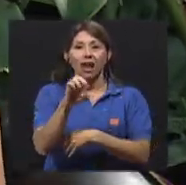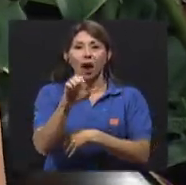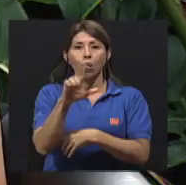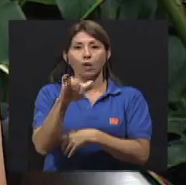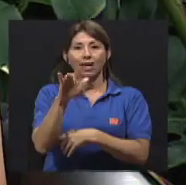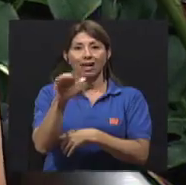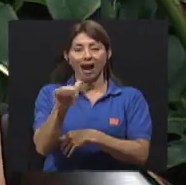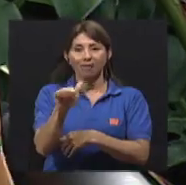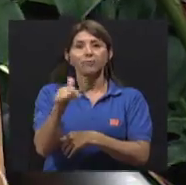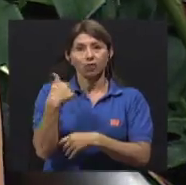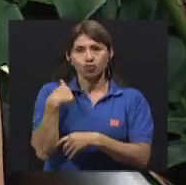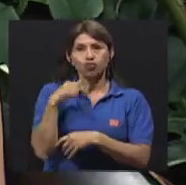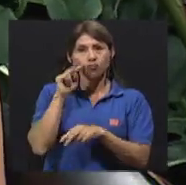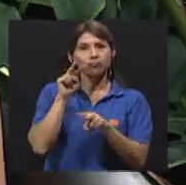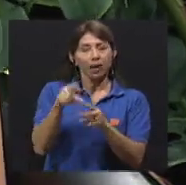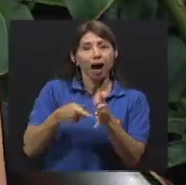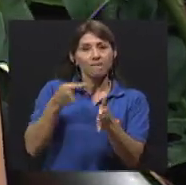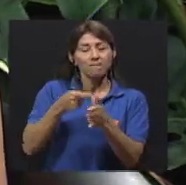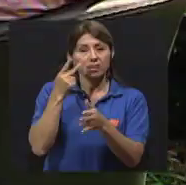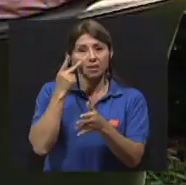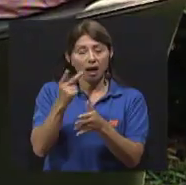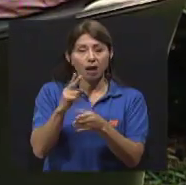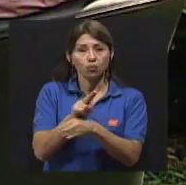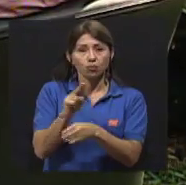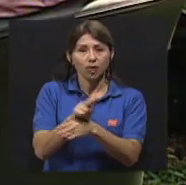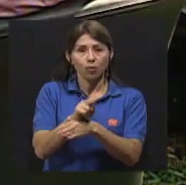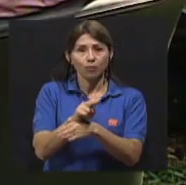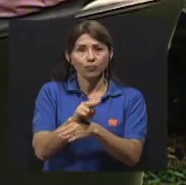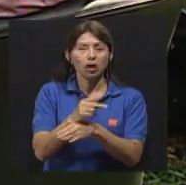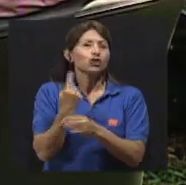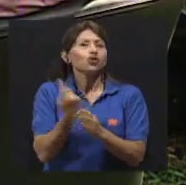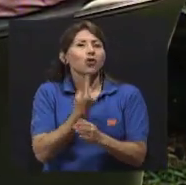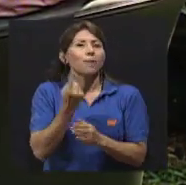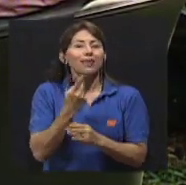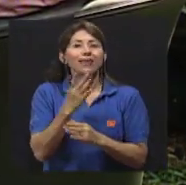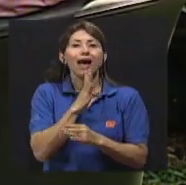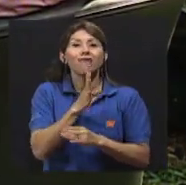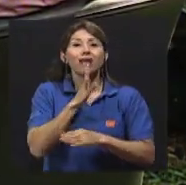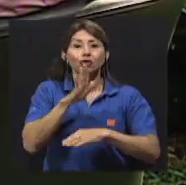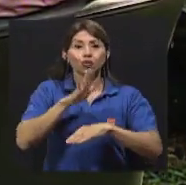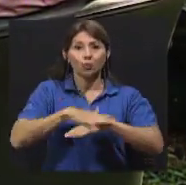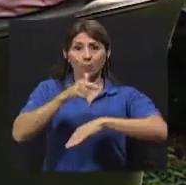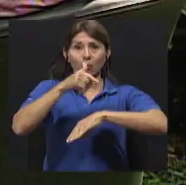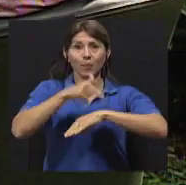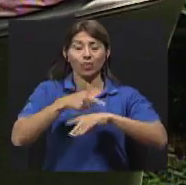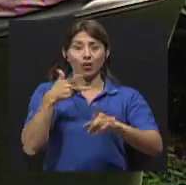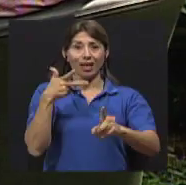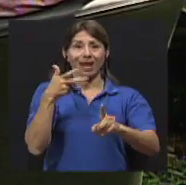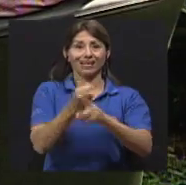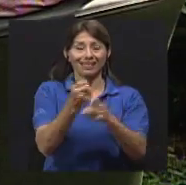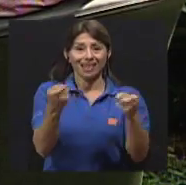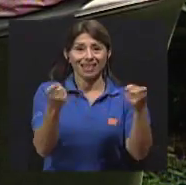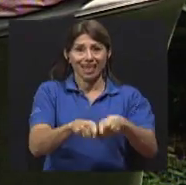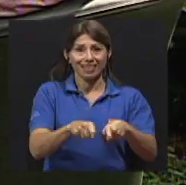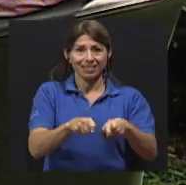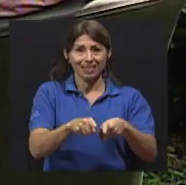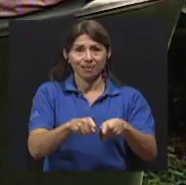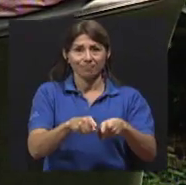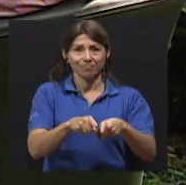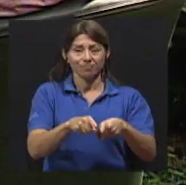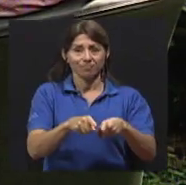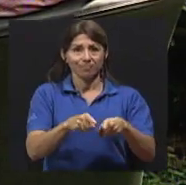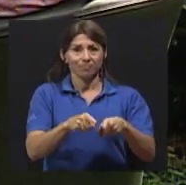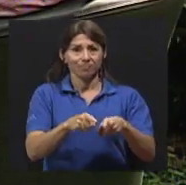con ellos y manipularla, que es bastante costosa, solamente hablando de la atención inmediata del accidente, el tiempo de traslado,